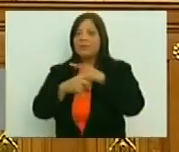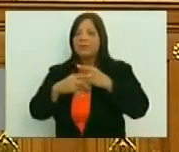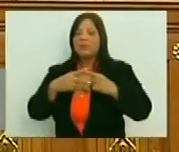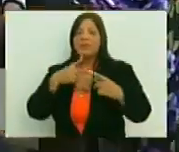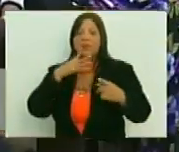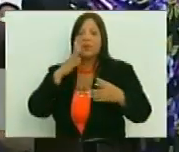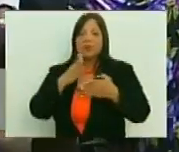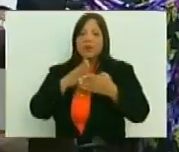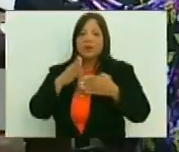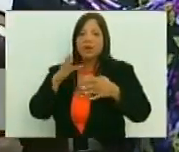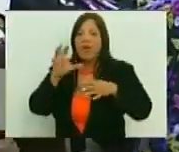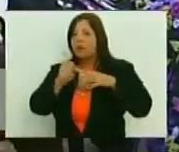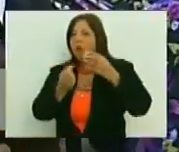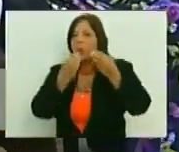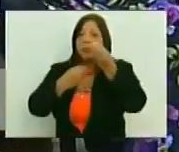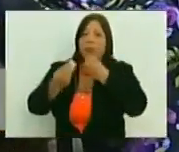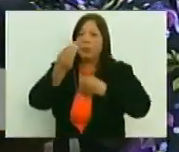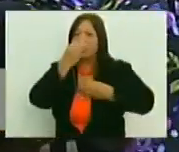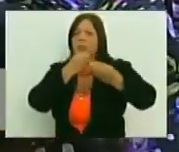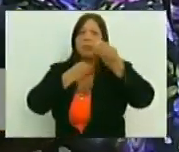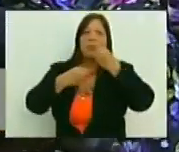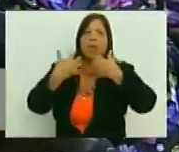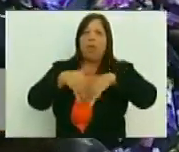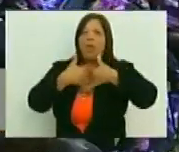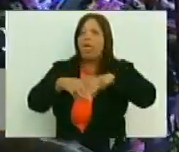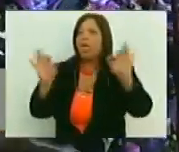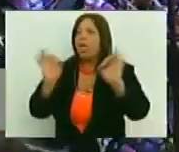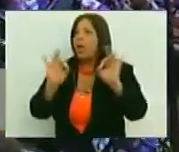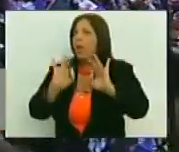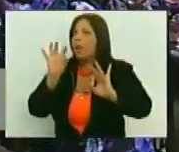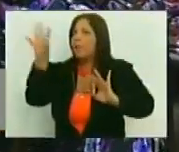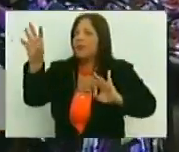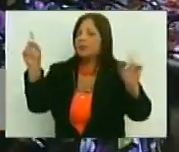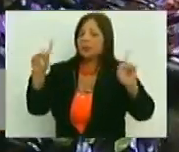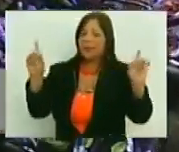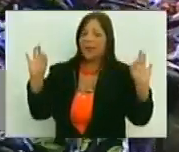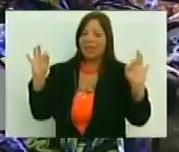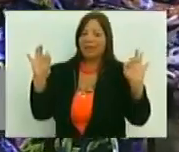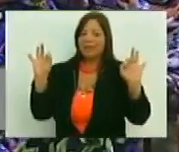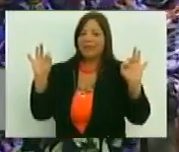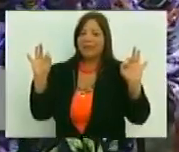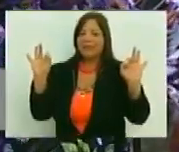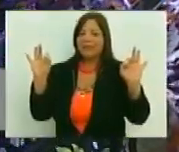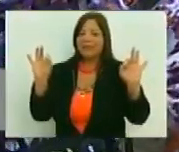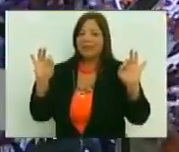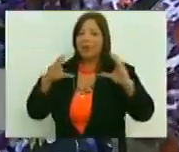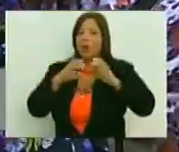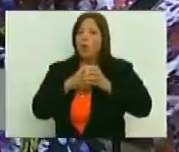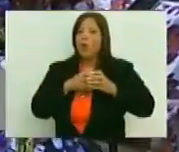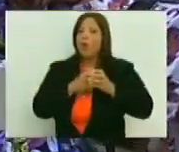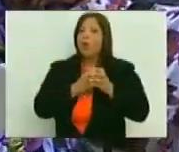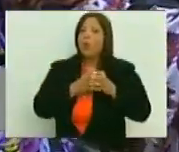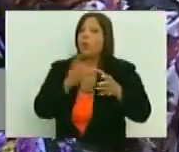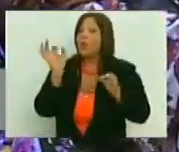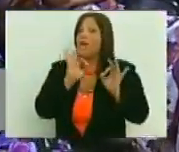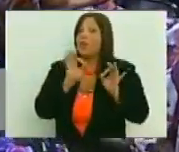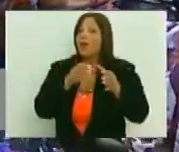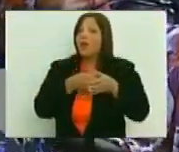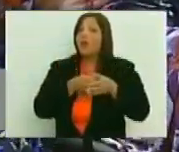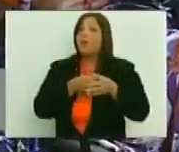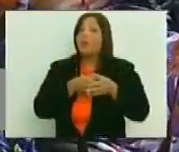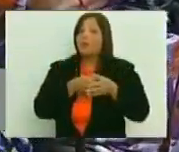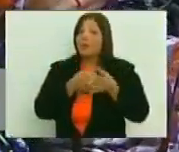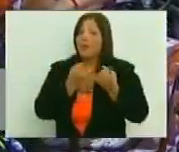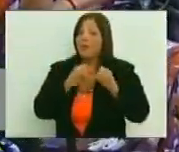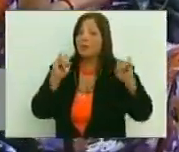vulgares consumidores, de lo que no producimos, ni como país, ni como clase, esa es otra cuestión,